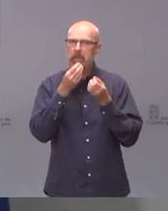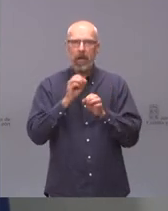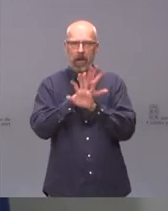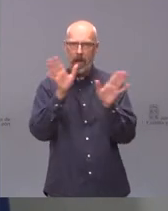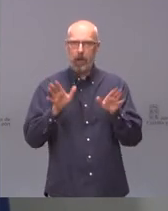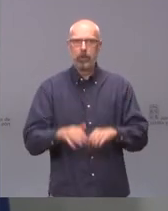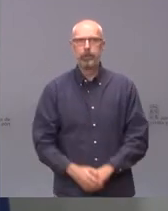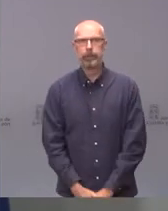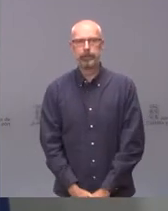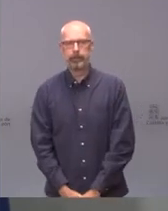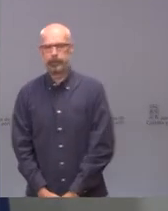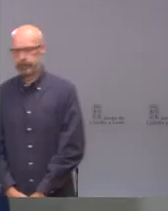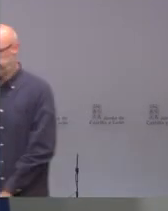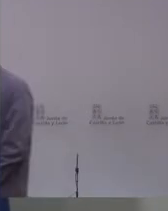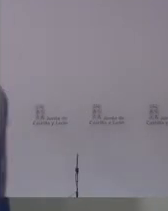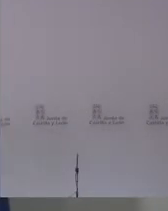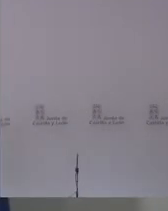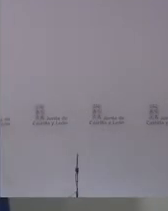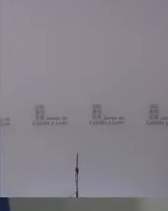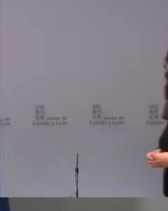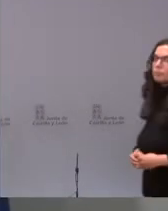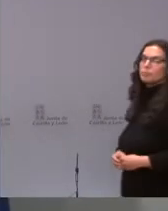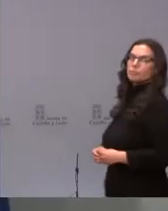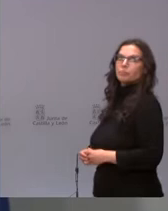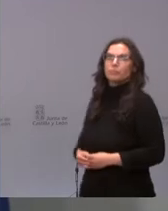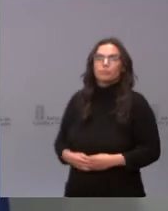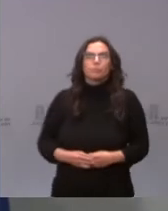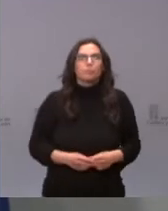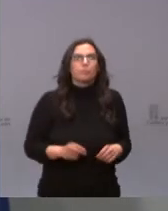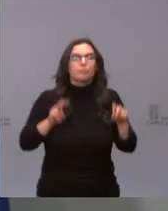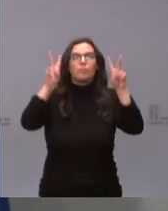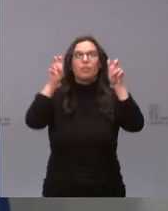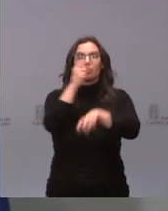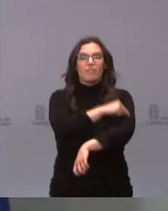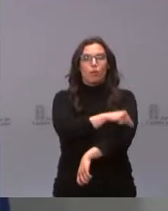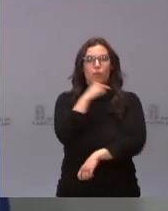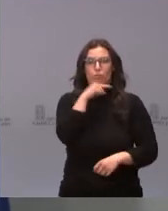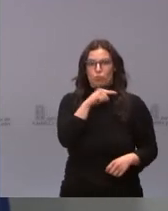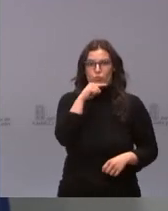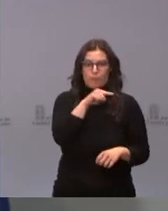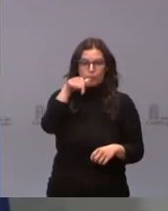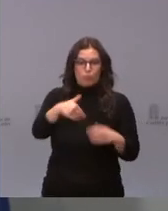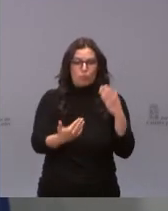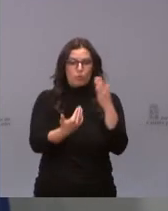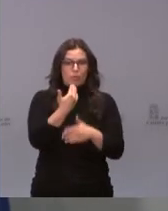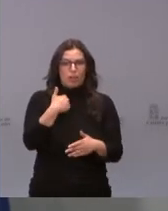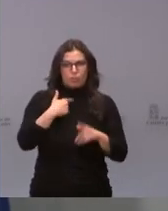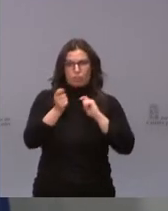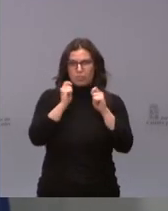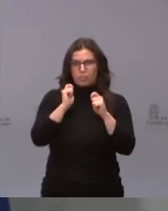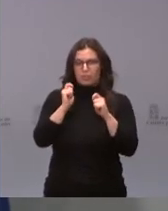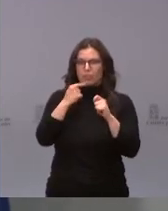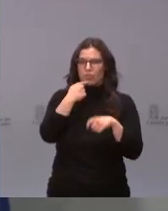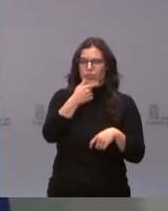Y sobre el asunto de la vacuna rusa y de la Sputnik, lo he dicho esta mañana en un medio de comunicación y quiero